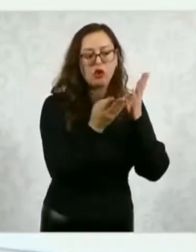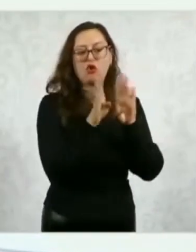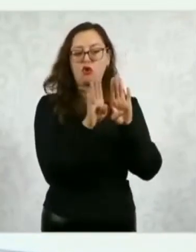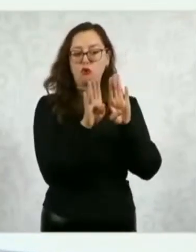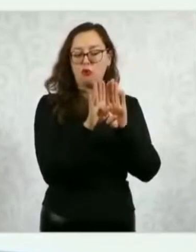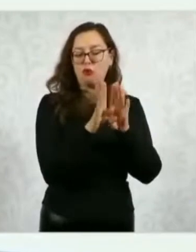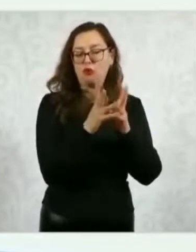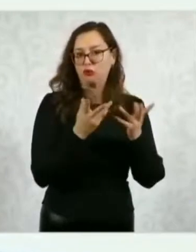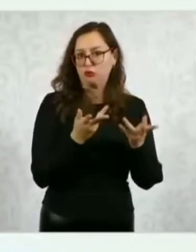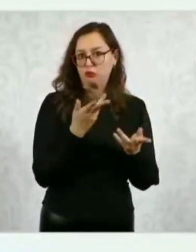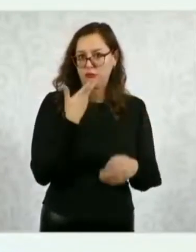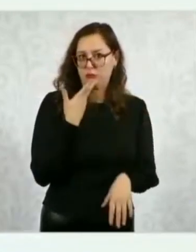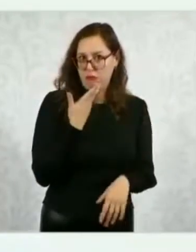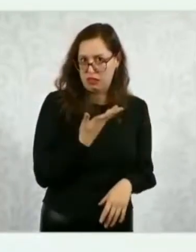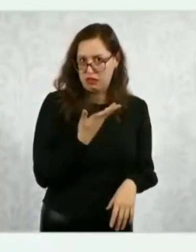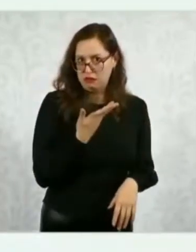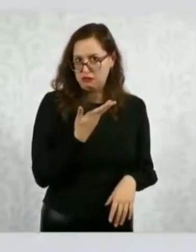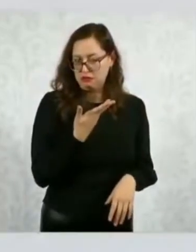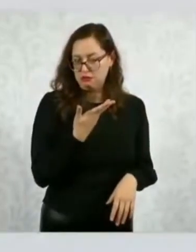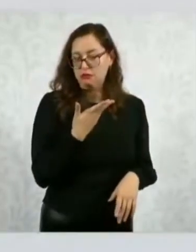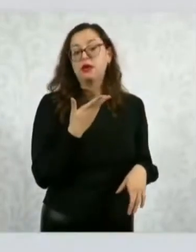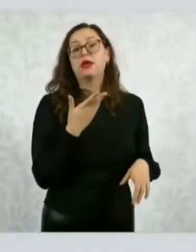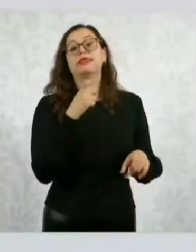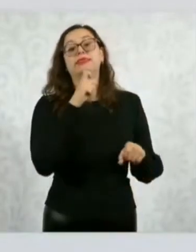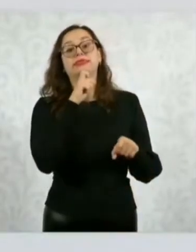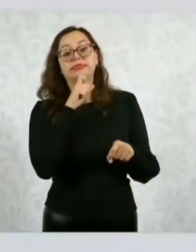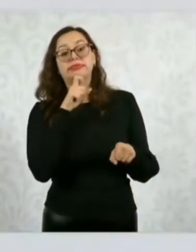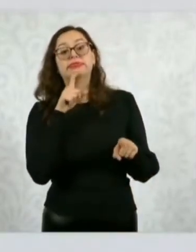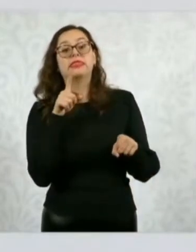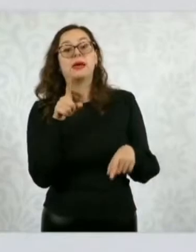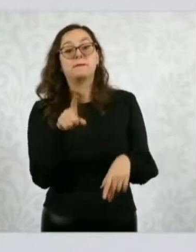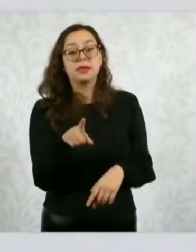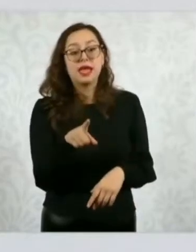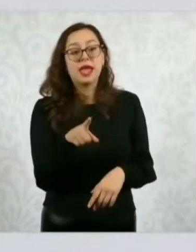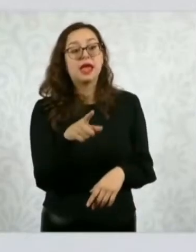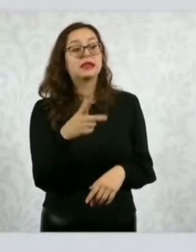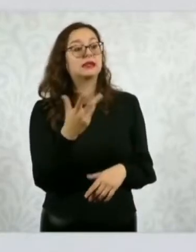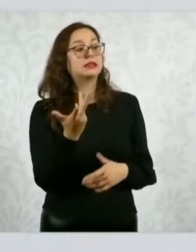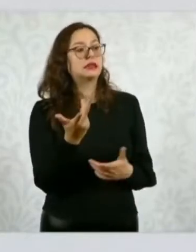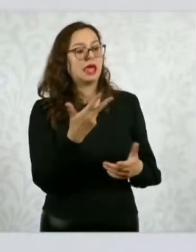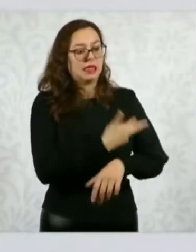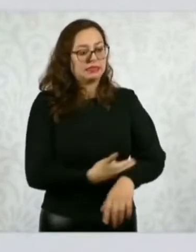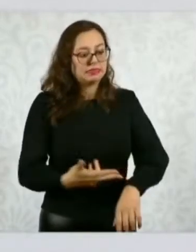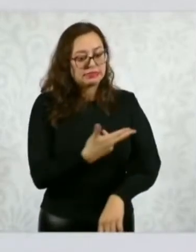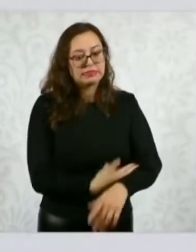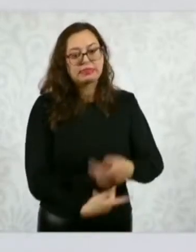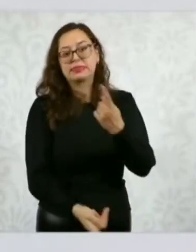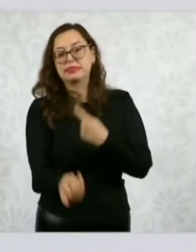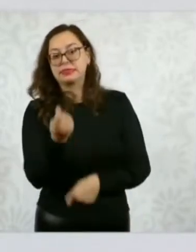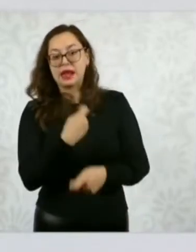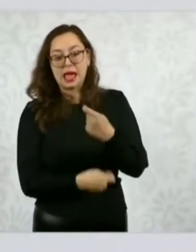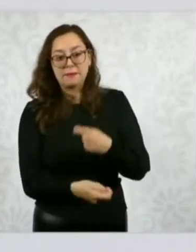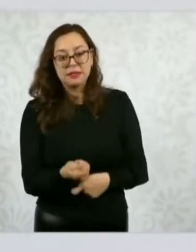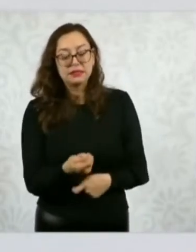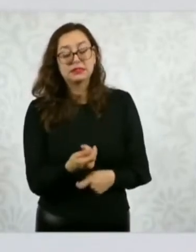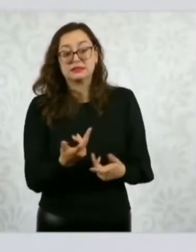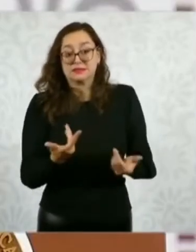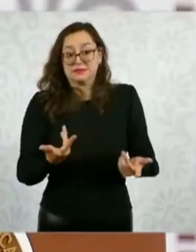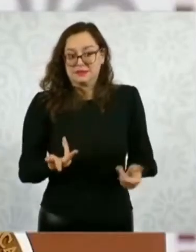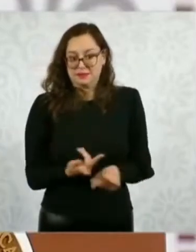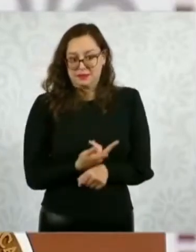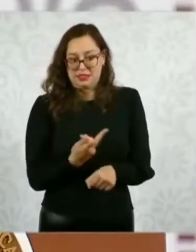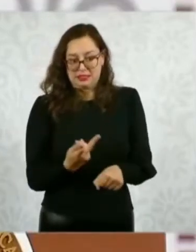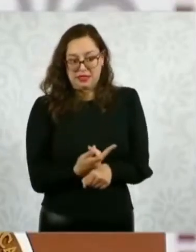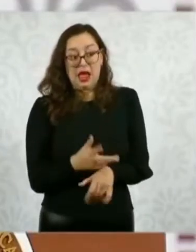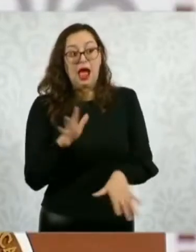que viven allá, sino también en todos los trámites que normalmente hacen. Muchos de los trámites que se hacen desde